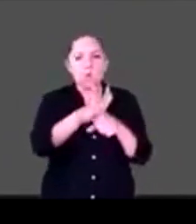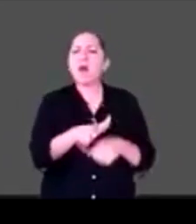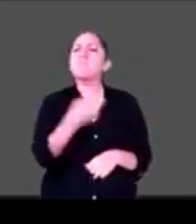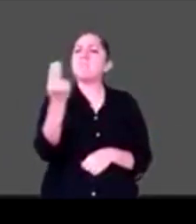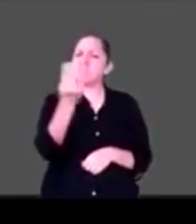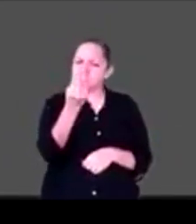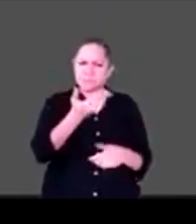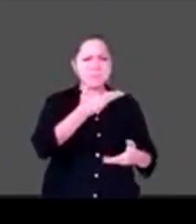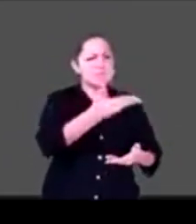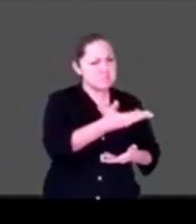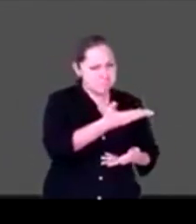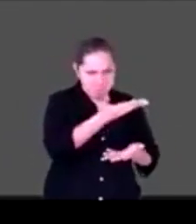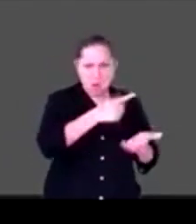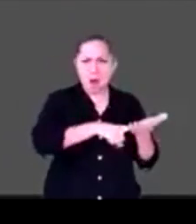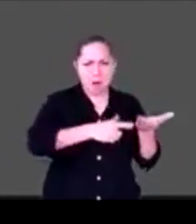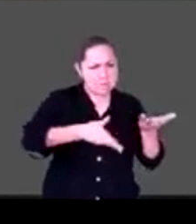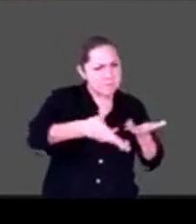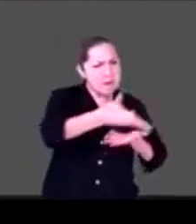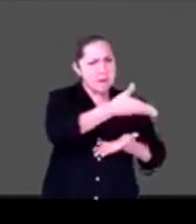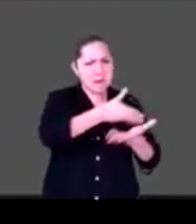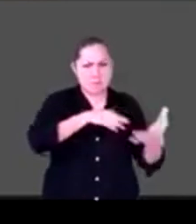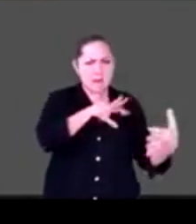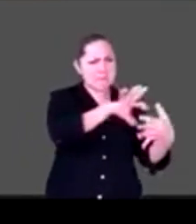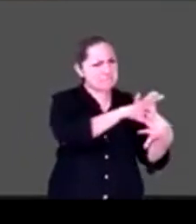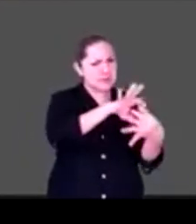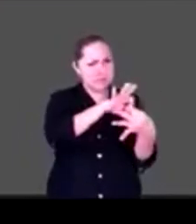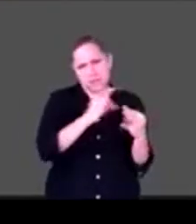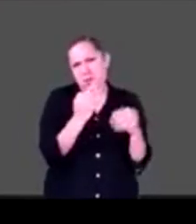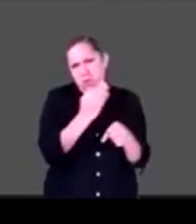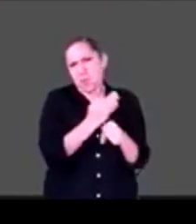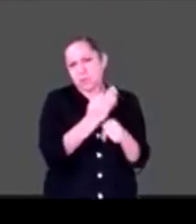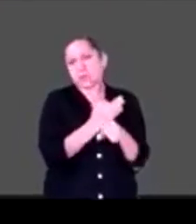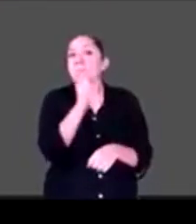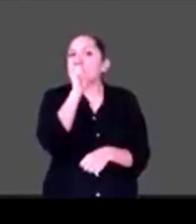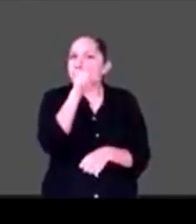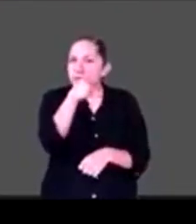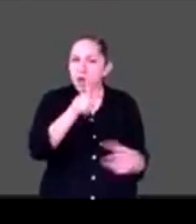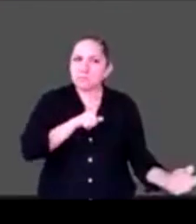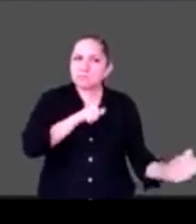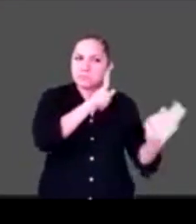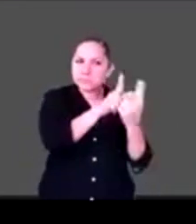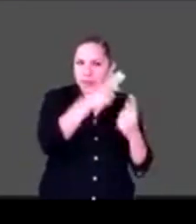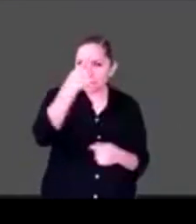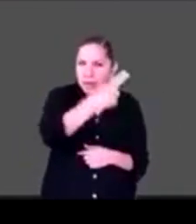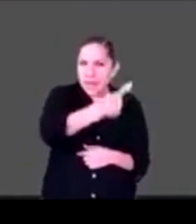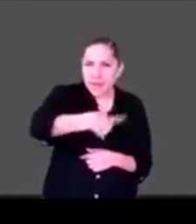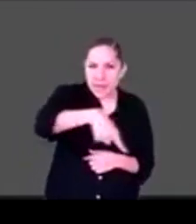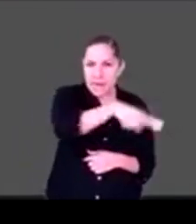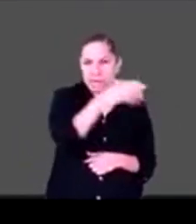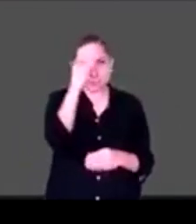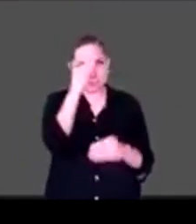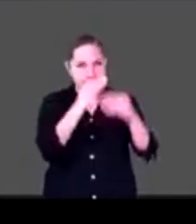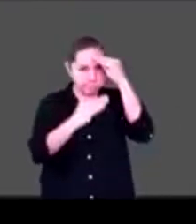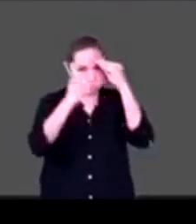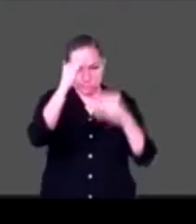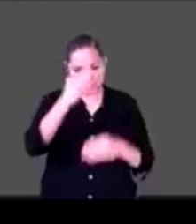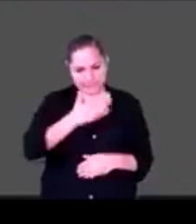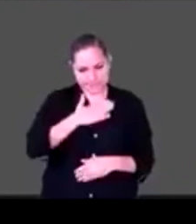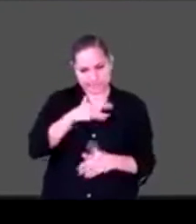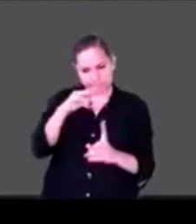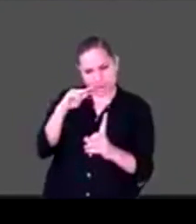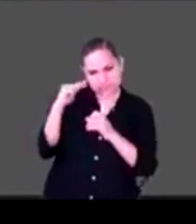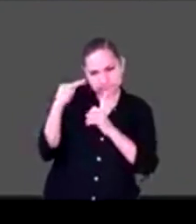se puede reflexionar y se puede hacer un replanteamiento de cómo han ido trabajando con esos niños y esas niñas con